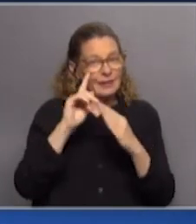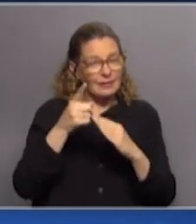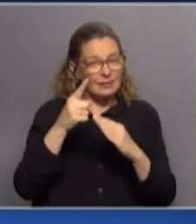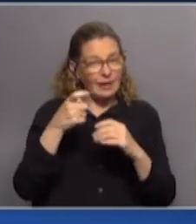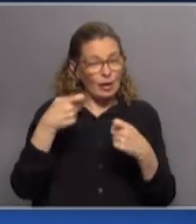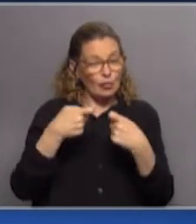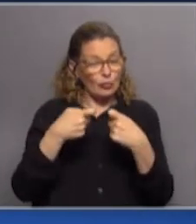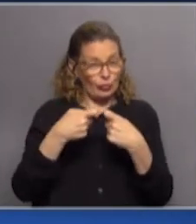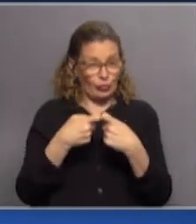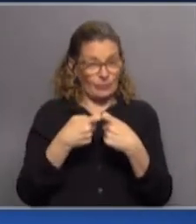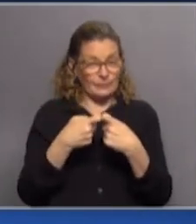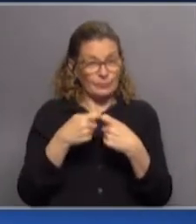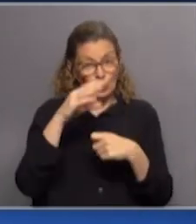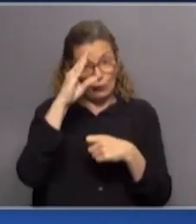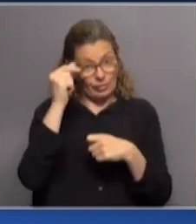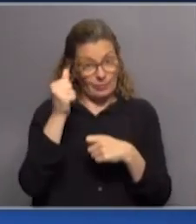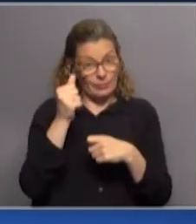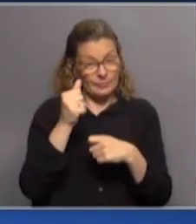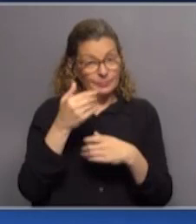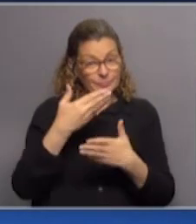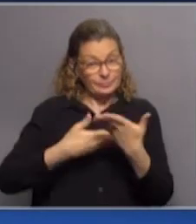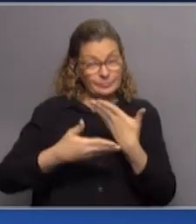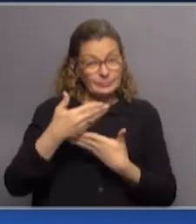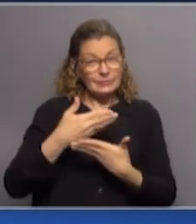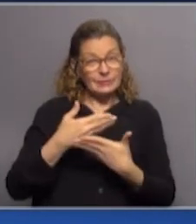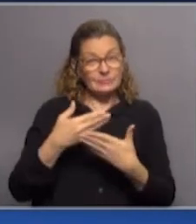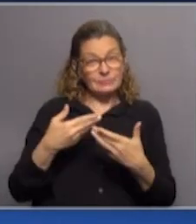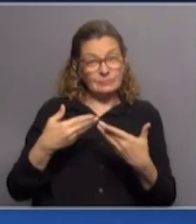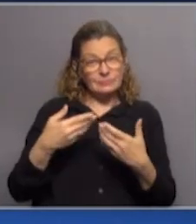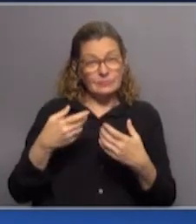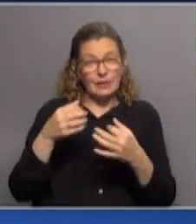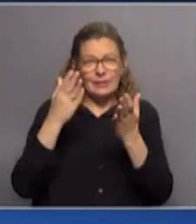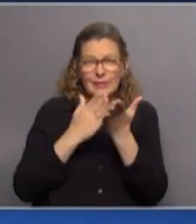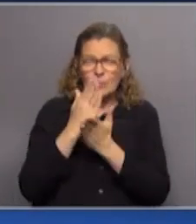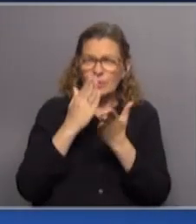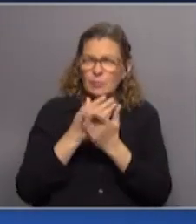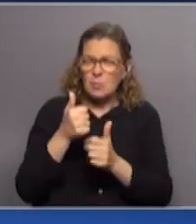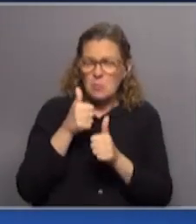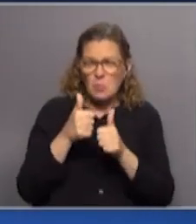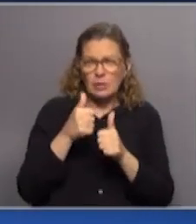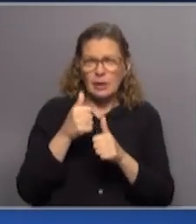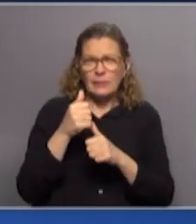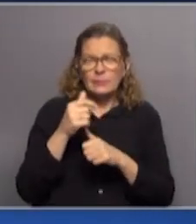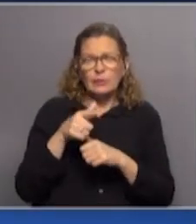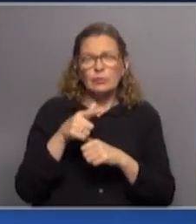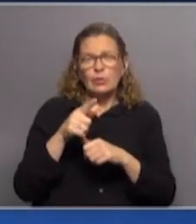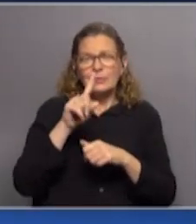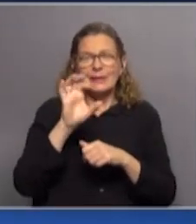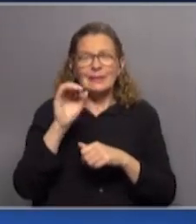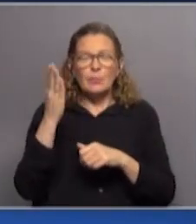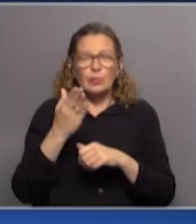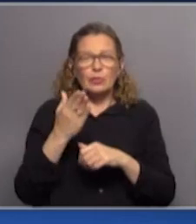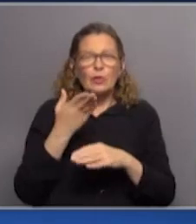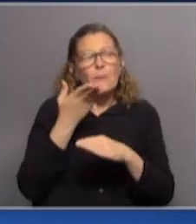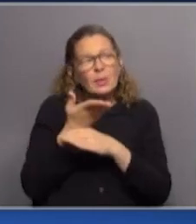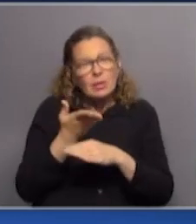pertenece a los socios. Nuestra relación, repito, ha sido excelente, nosotros del 100% de